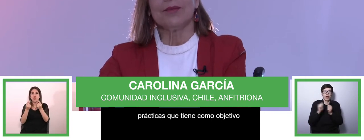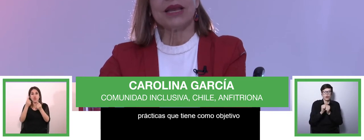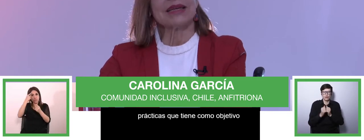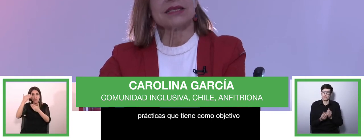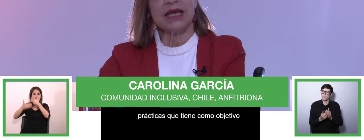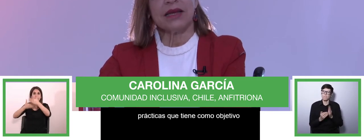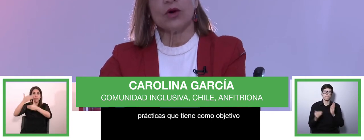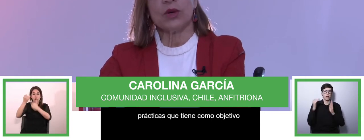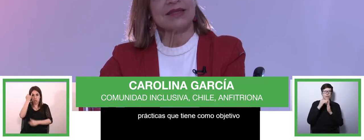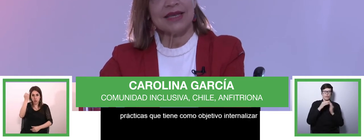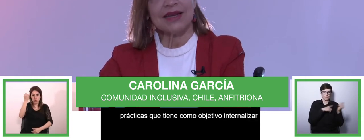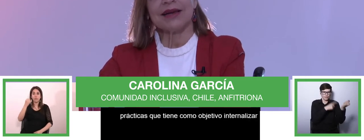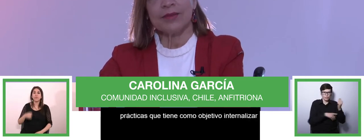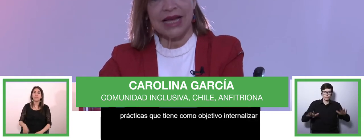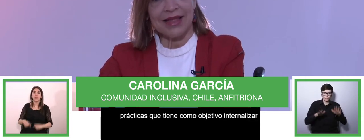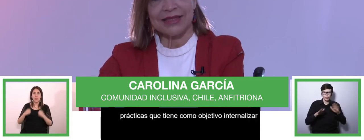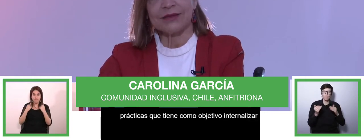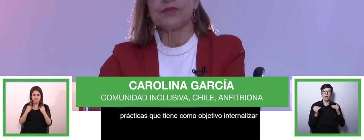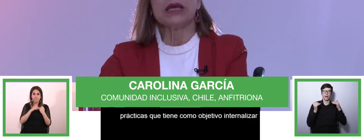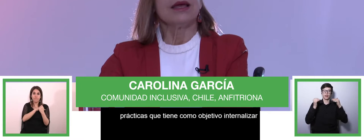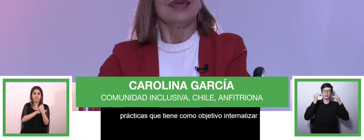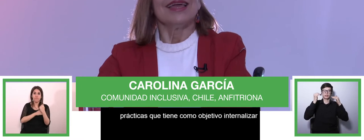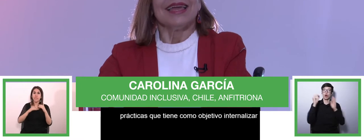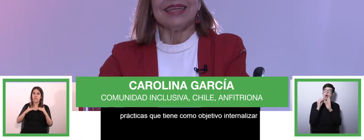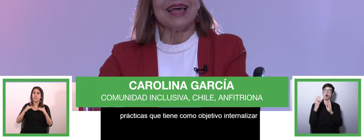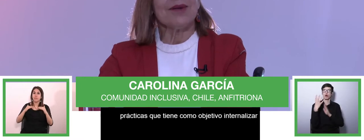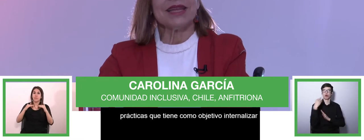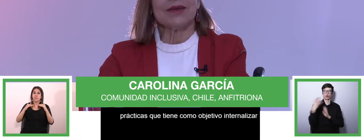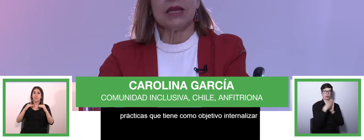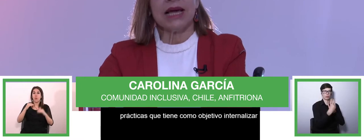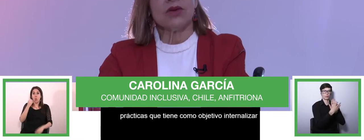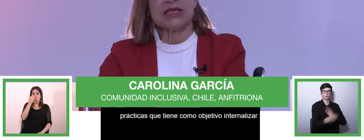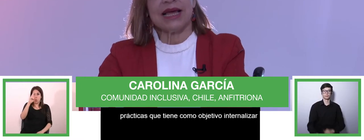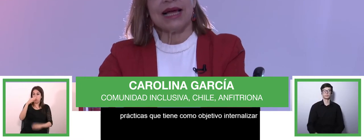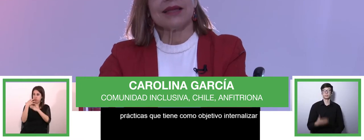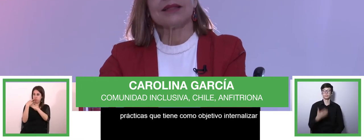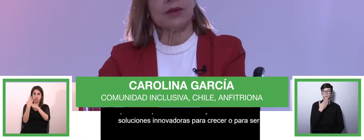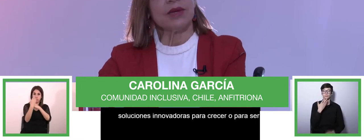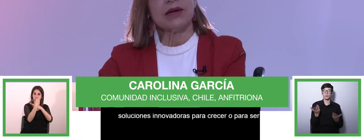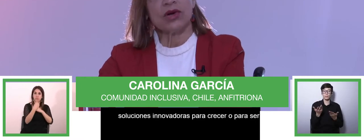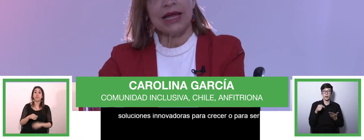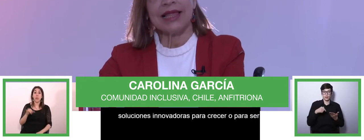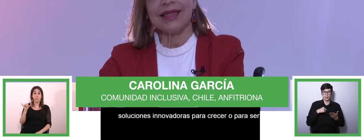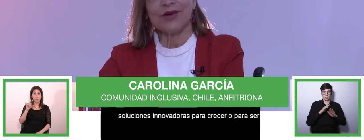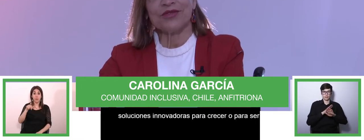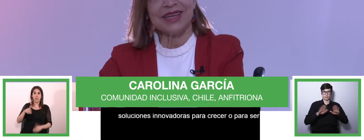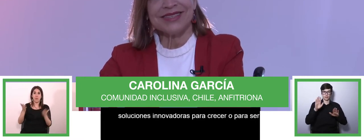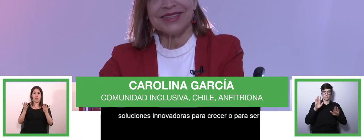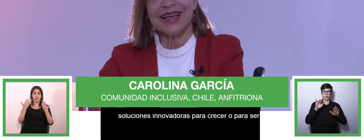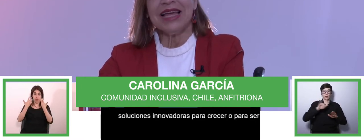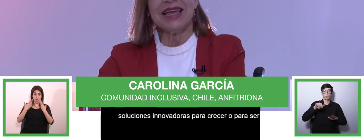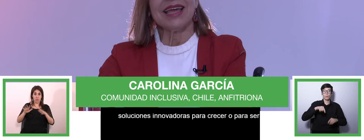para crecer o para ser replicadas. Y ya para terminar lo que será esta primera jornada de